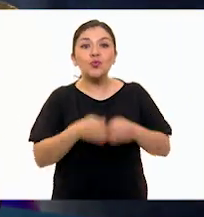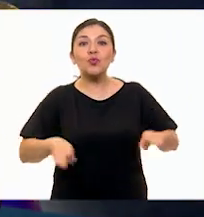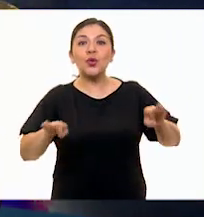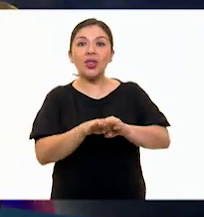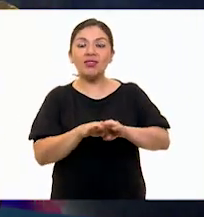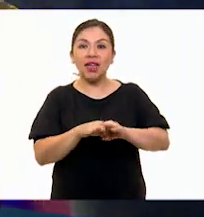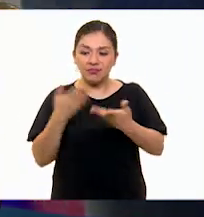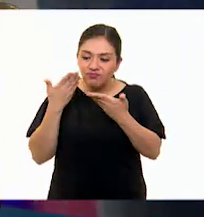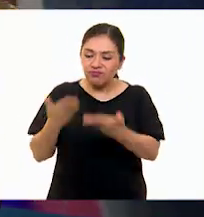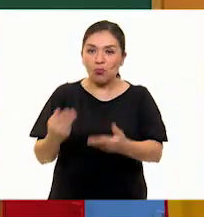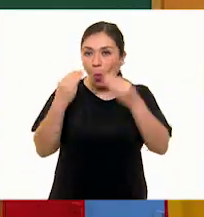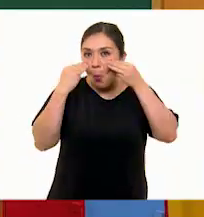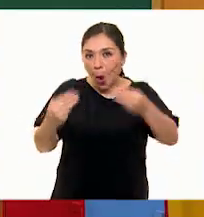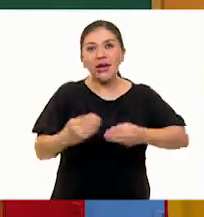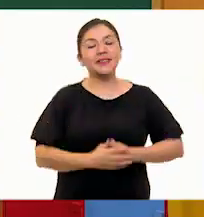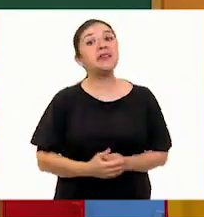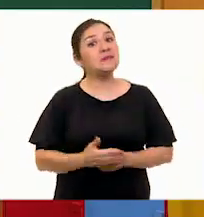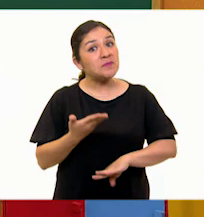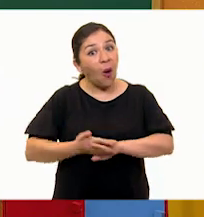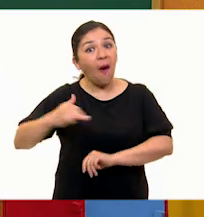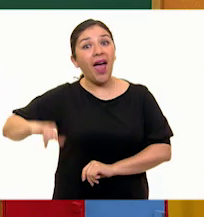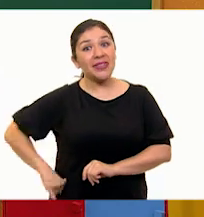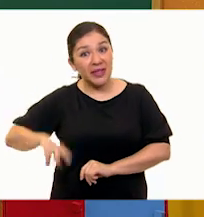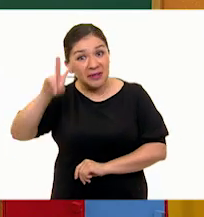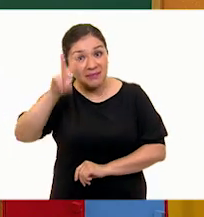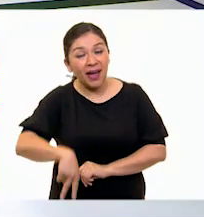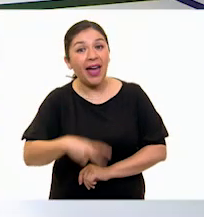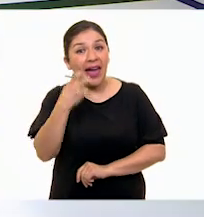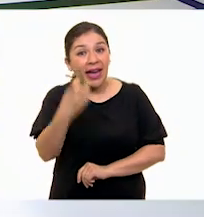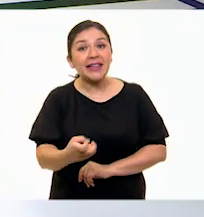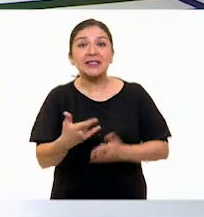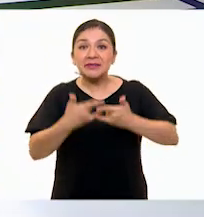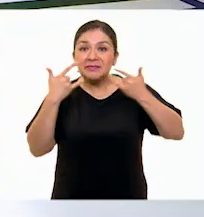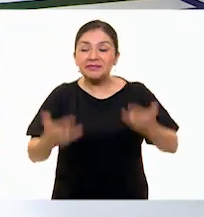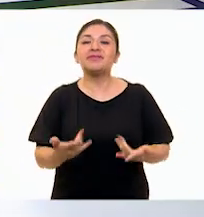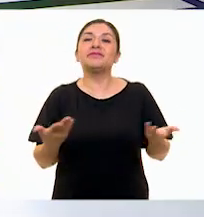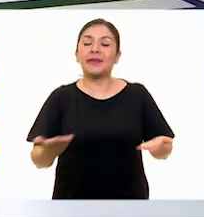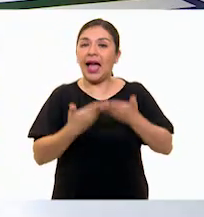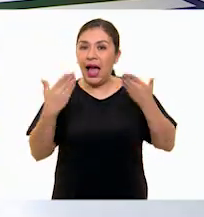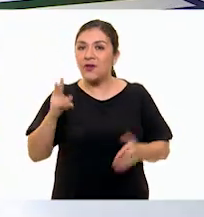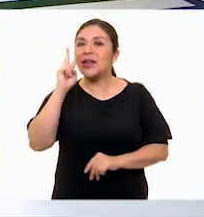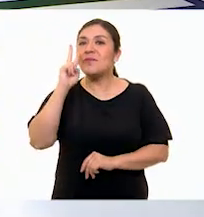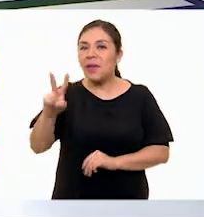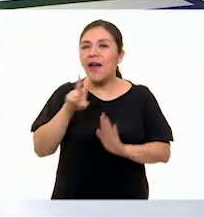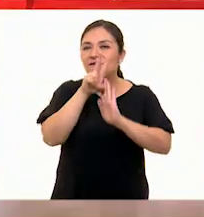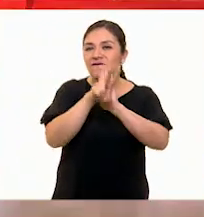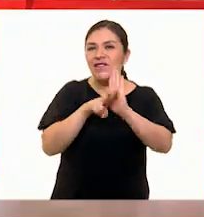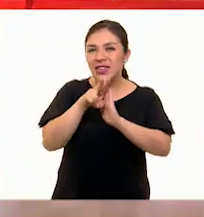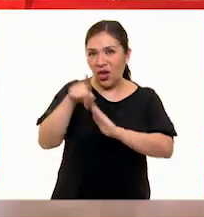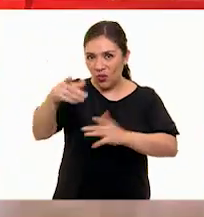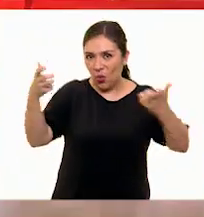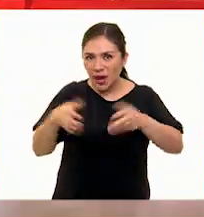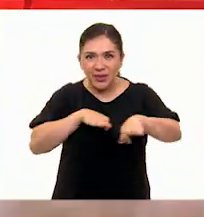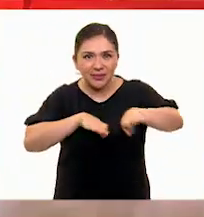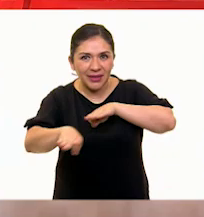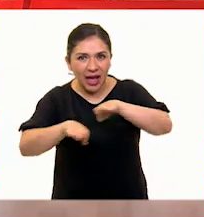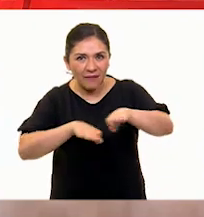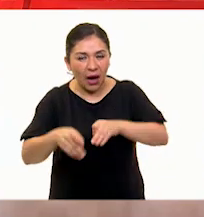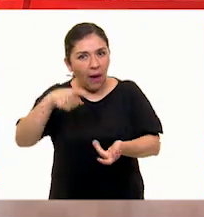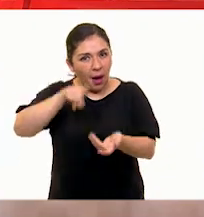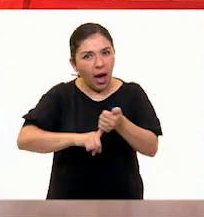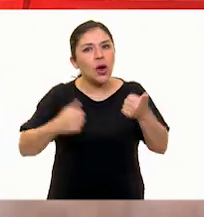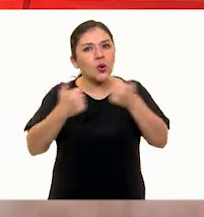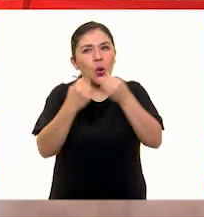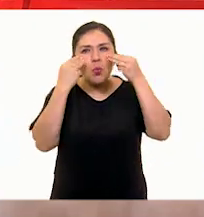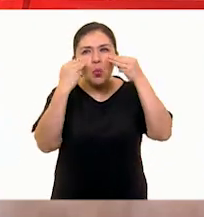resaltarlo en esta pieza. ¡Qué interesante, Galva Escultor! Pues ahora vamos a ir a ver un video de Galva Escultor en donde